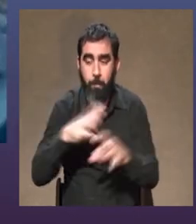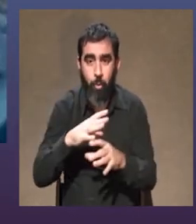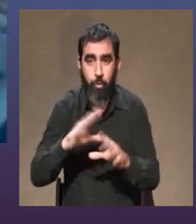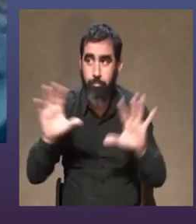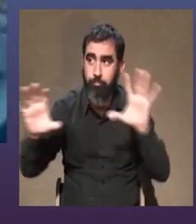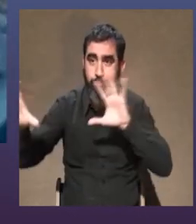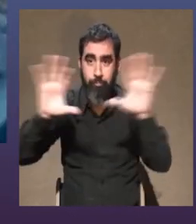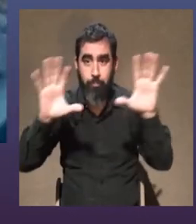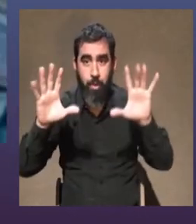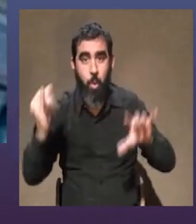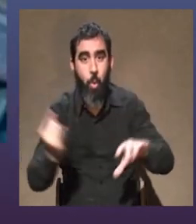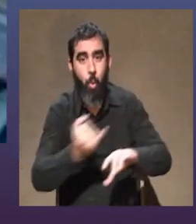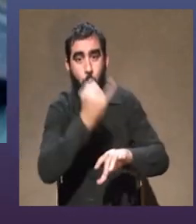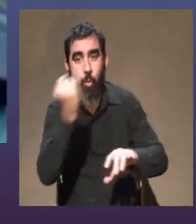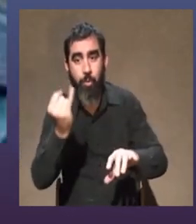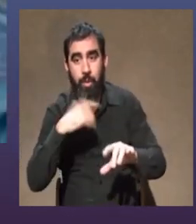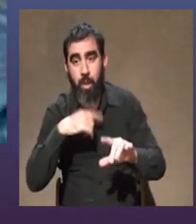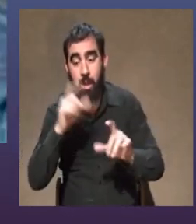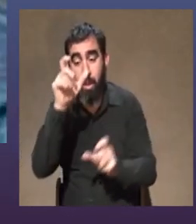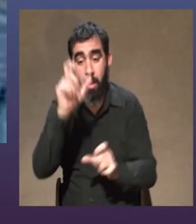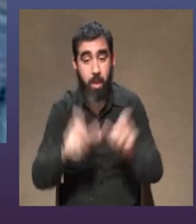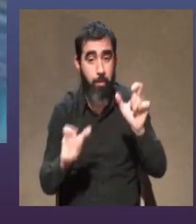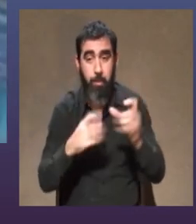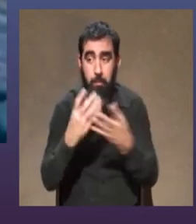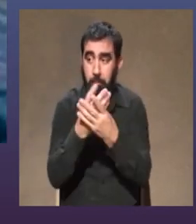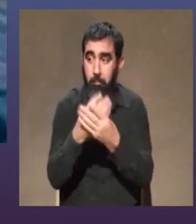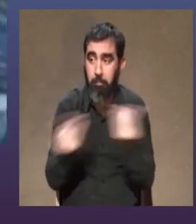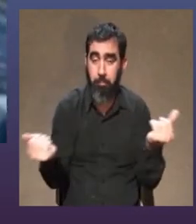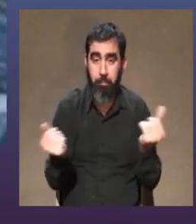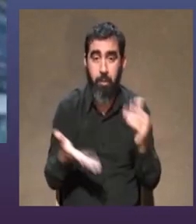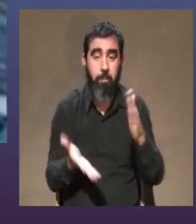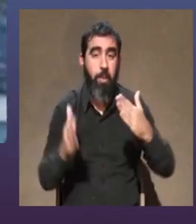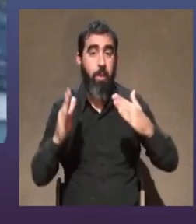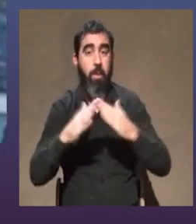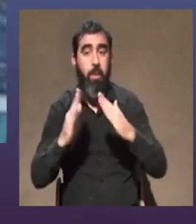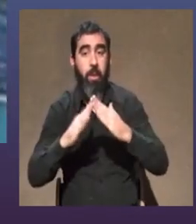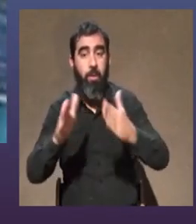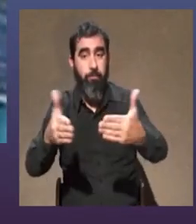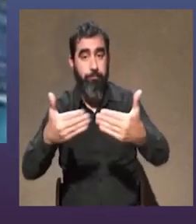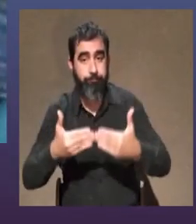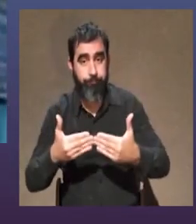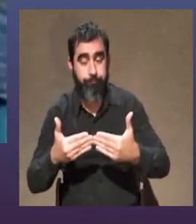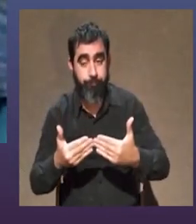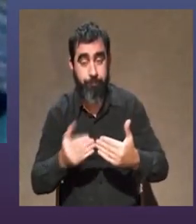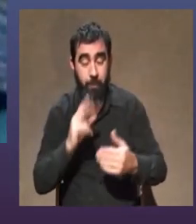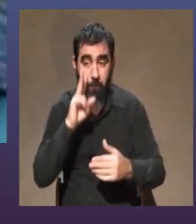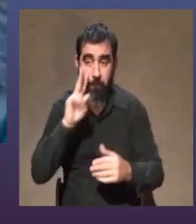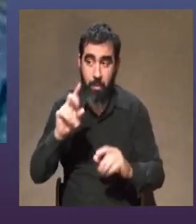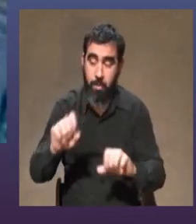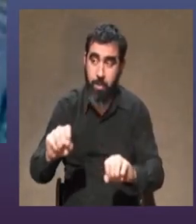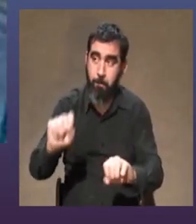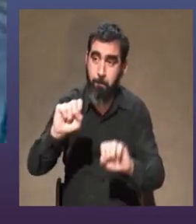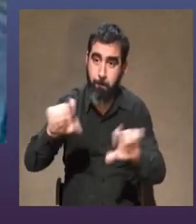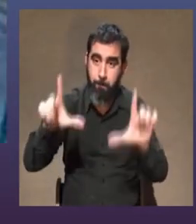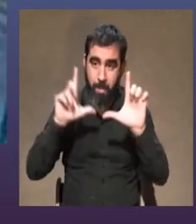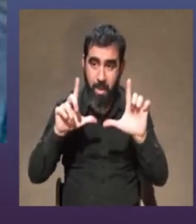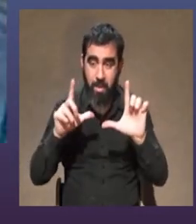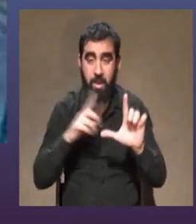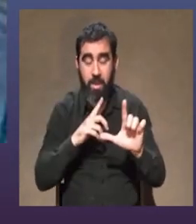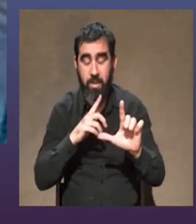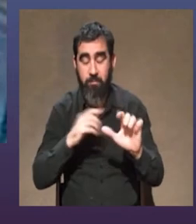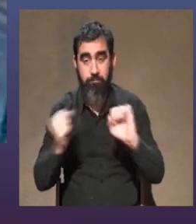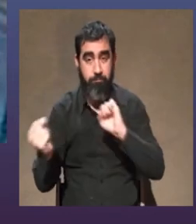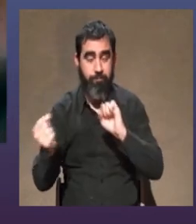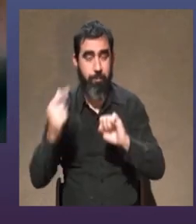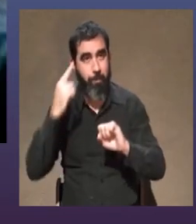al otro día todo el mundo se desapareció y se fue para sus casas y fue como cuando ves esa imagen de los terremotos que entras